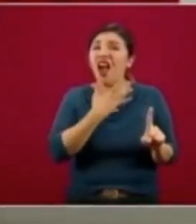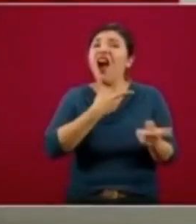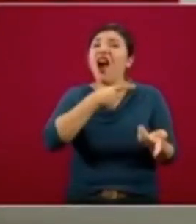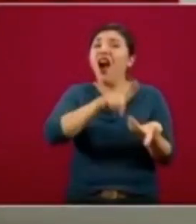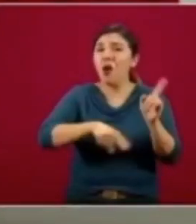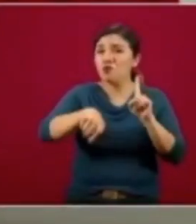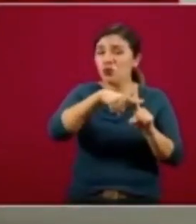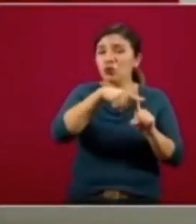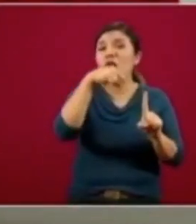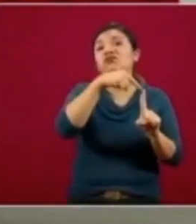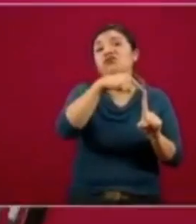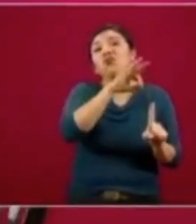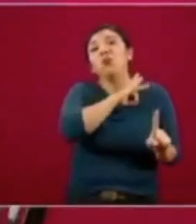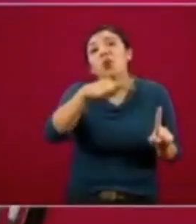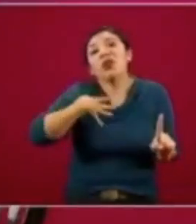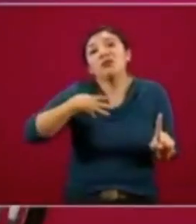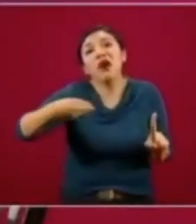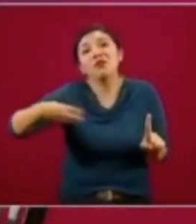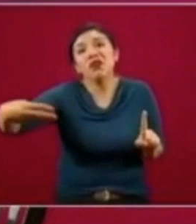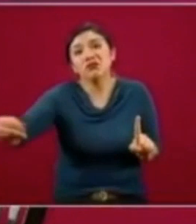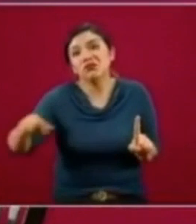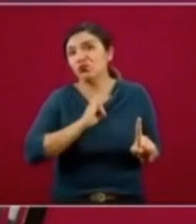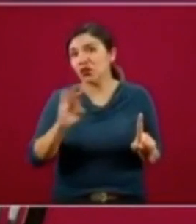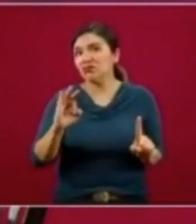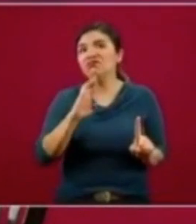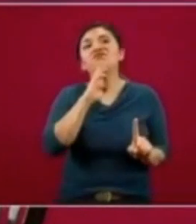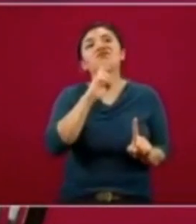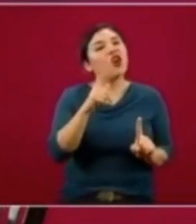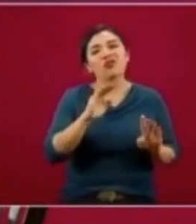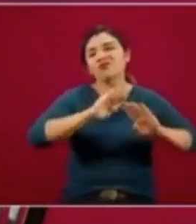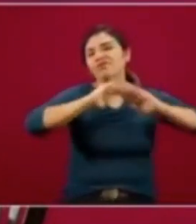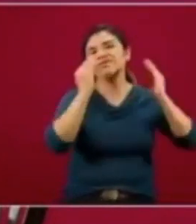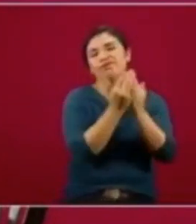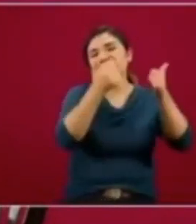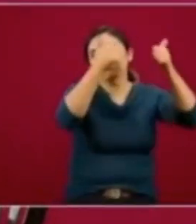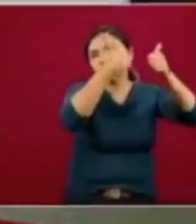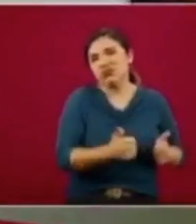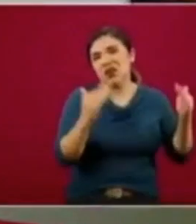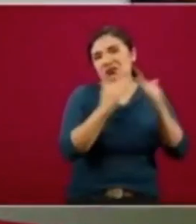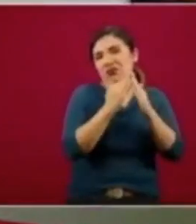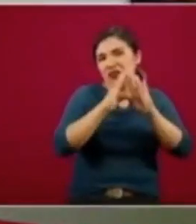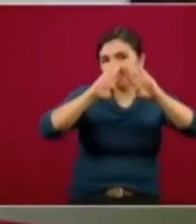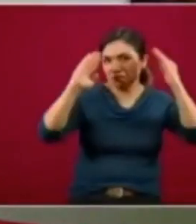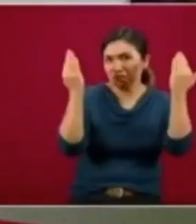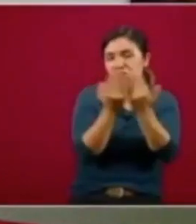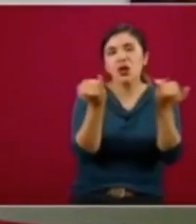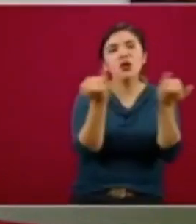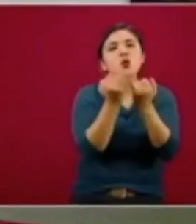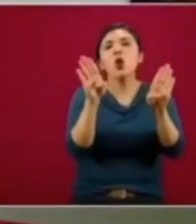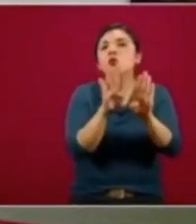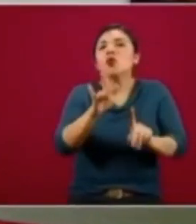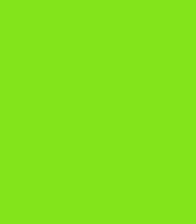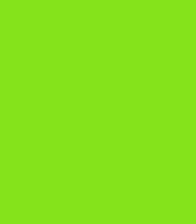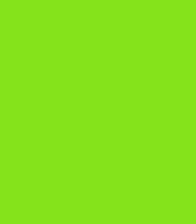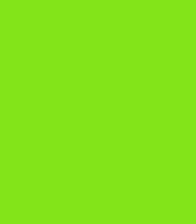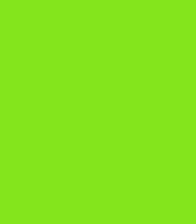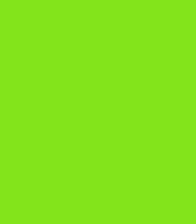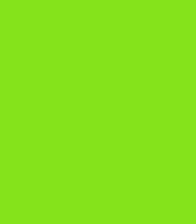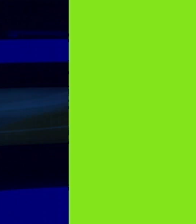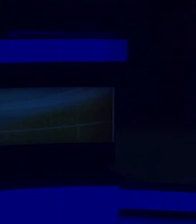la consideramos contagiante y también recomendamos el aislamiento preventivo, igual que si tuviera síntomas.